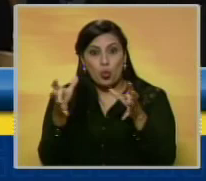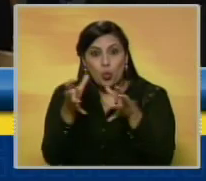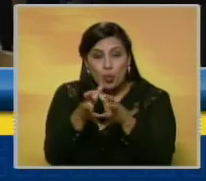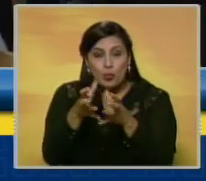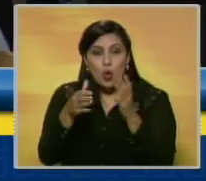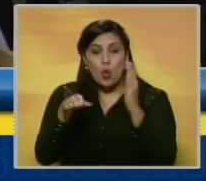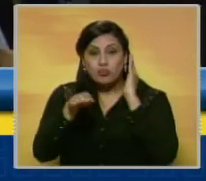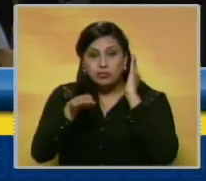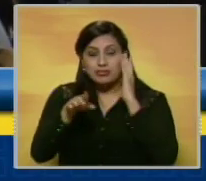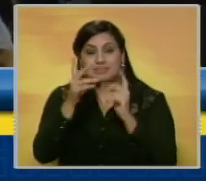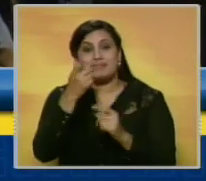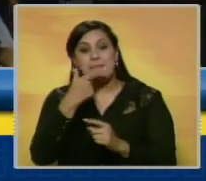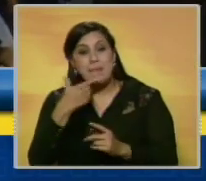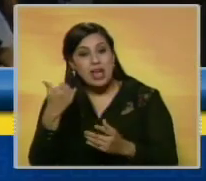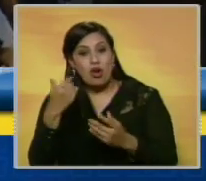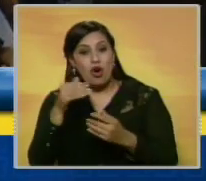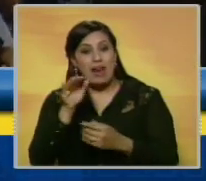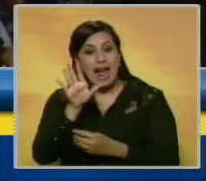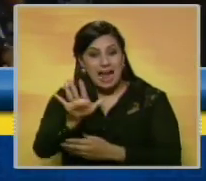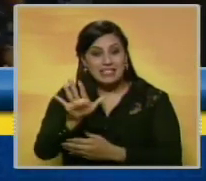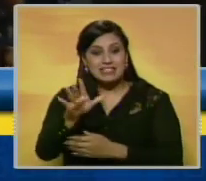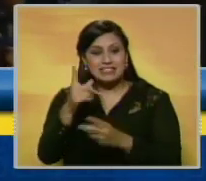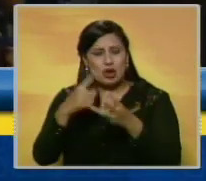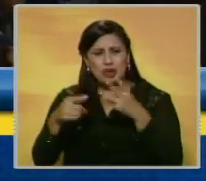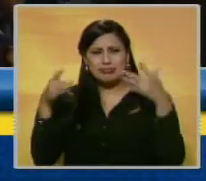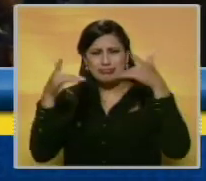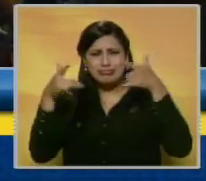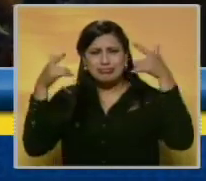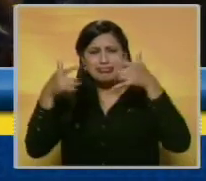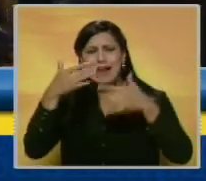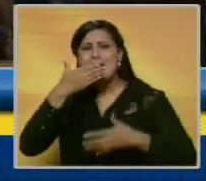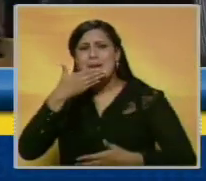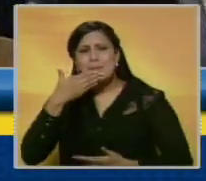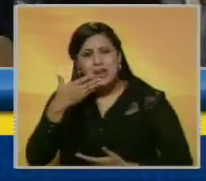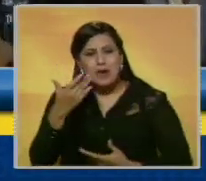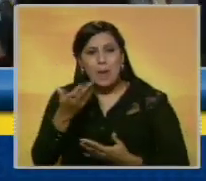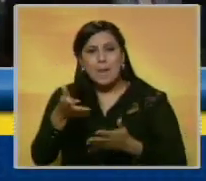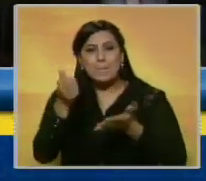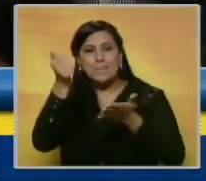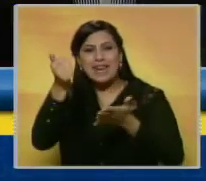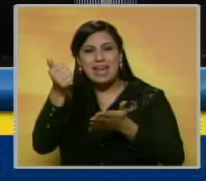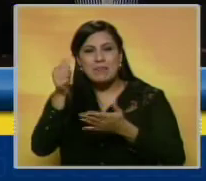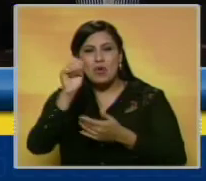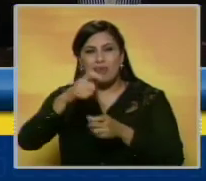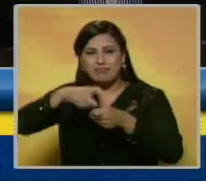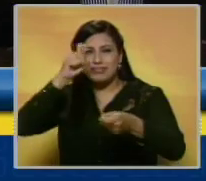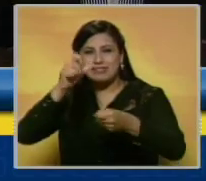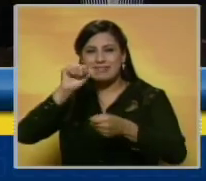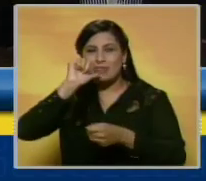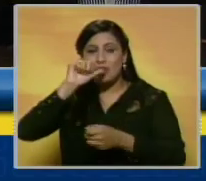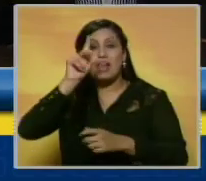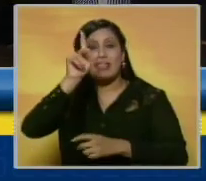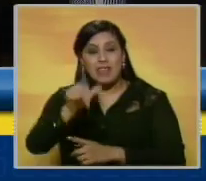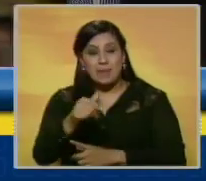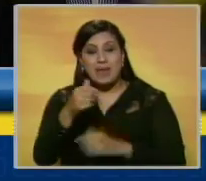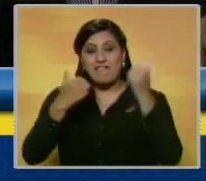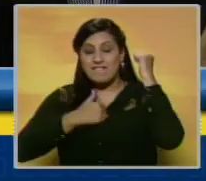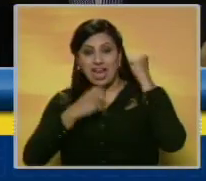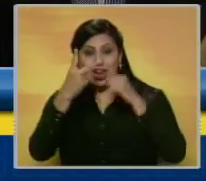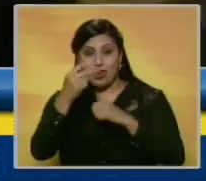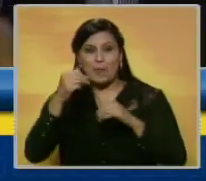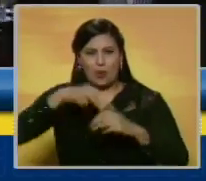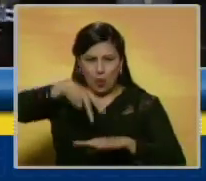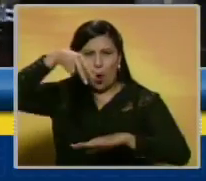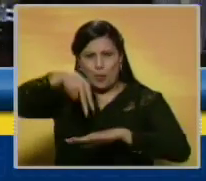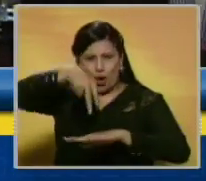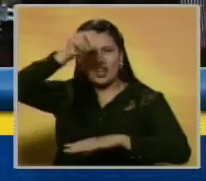saxofonista, venimos con el remix en vivo de Sammy Hopp y Carlos Palachi, que lo estrenamos en los premios Pexy Music. No bailamos, pero sí brincamos. ¿Levantas